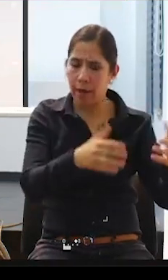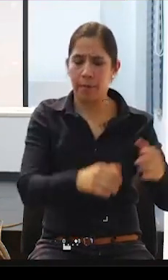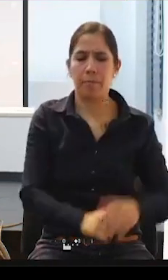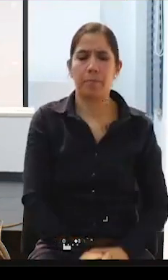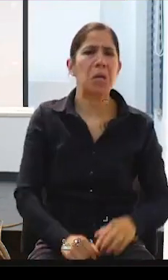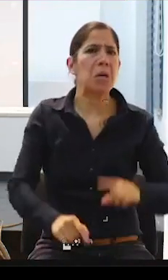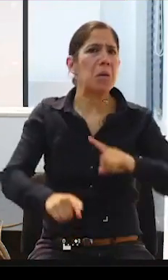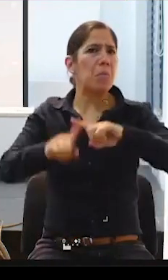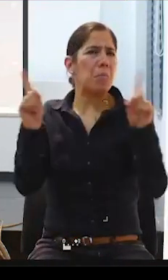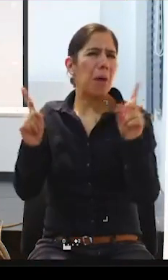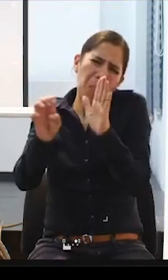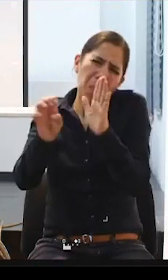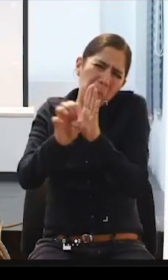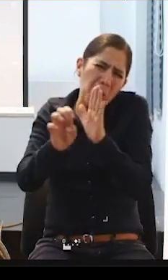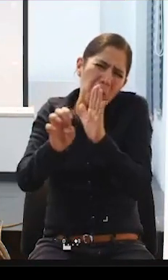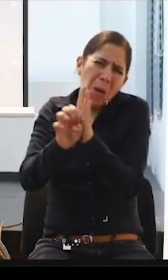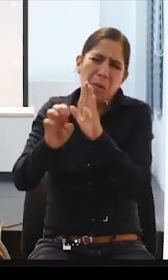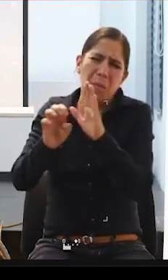que se encuentran